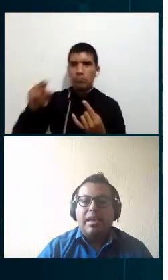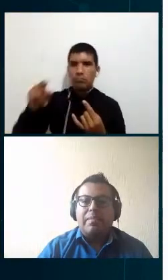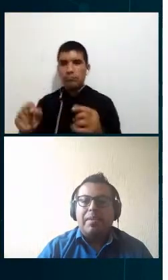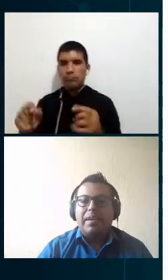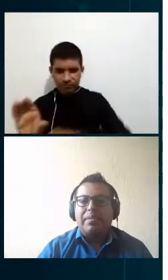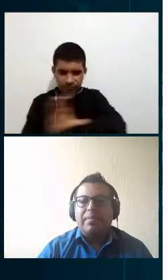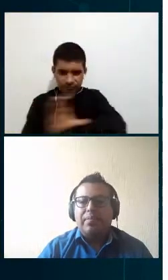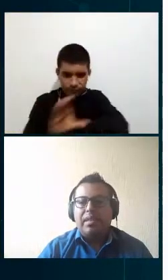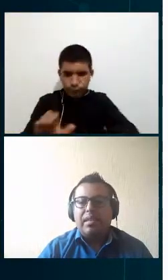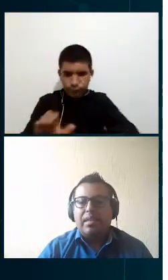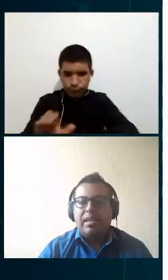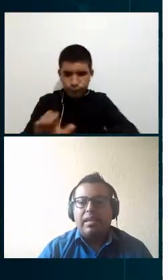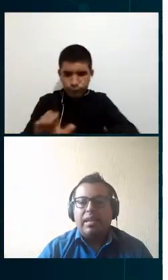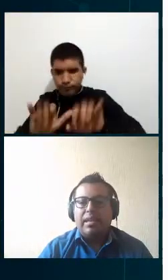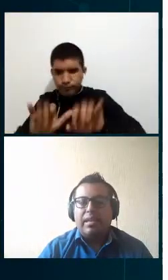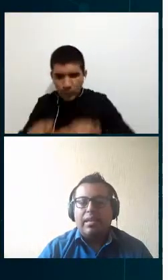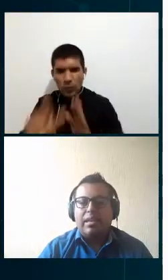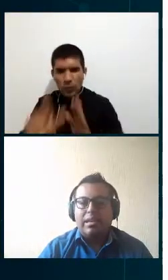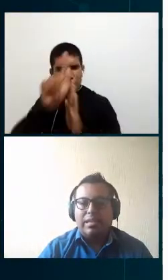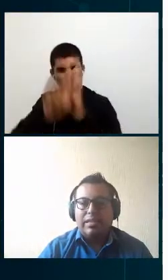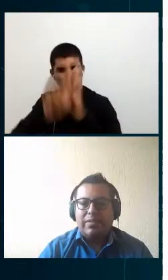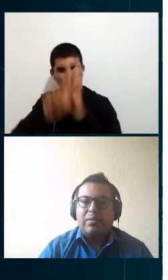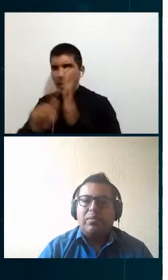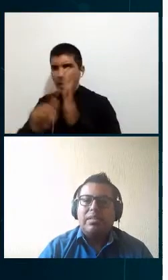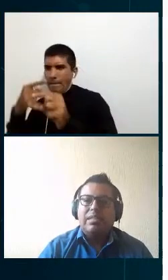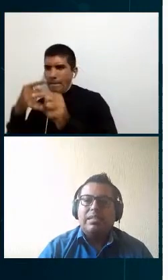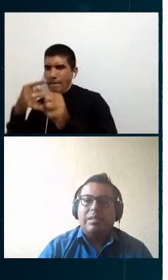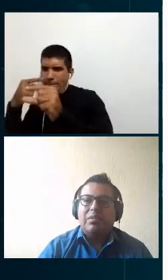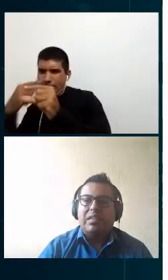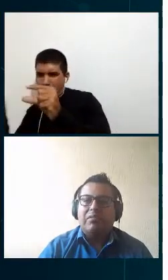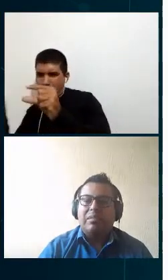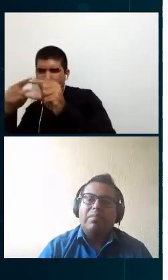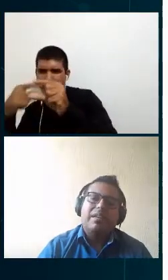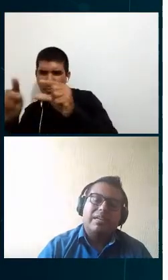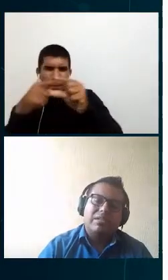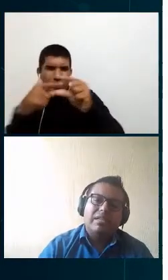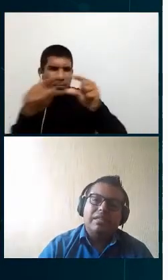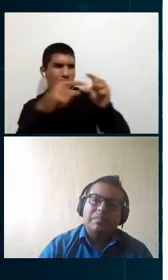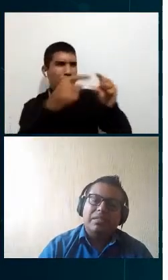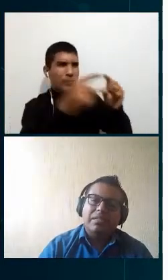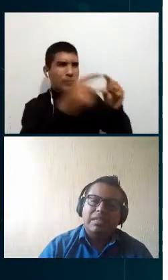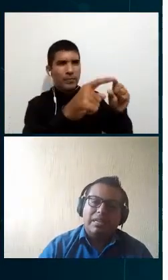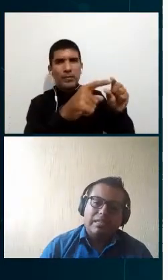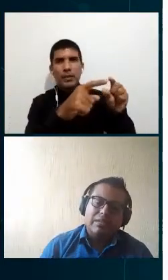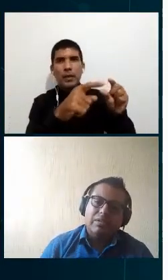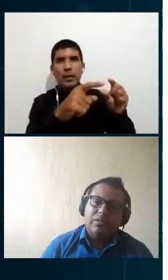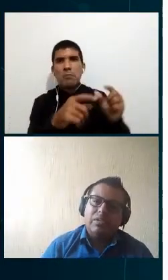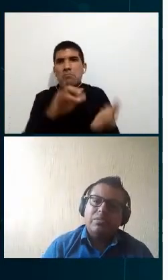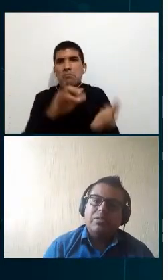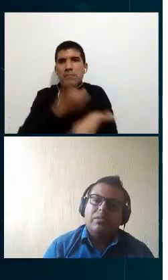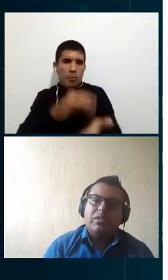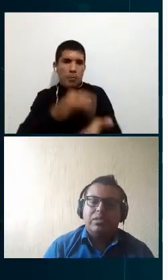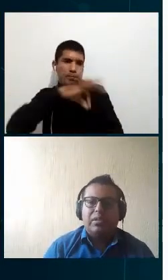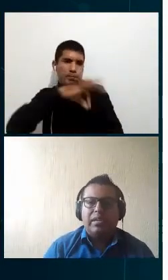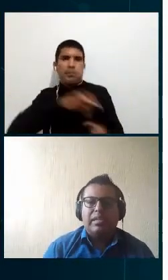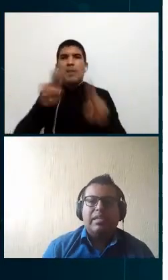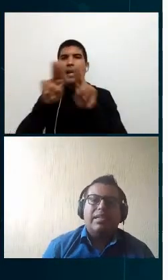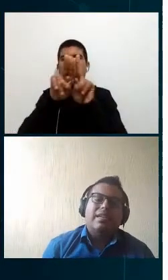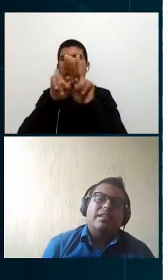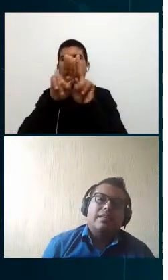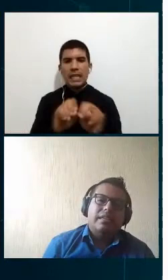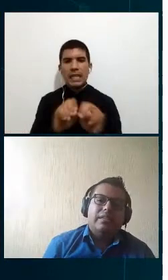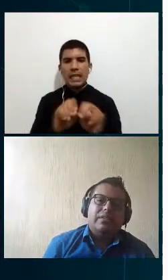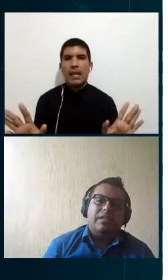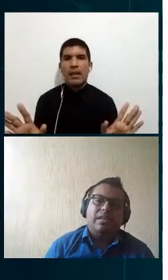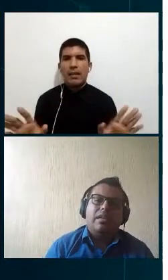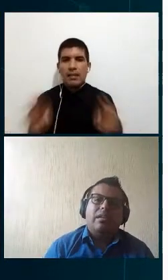enviar estas facturas hacia el portal web para que los clientes puedan tener acceso a sus lecturas cuartiorarias